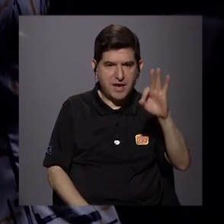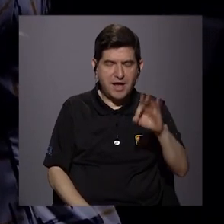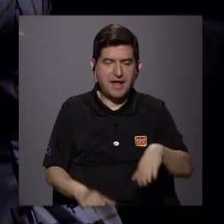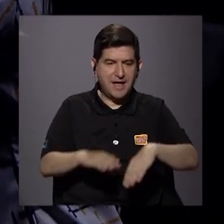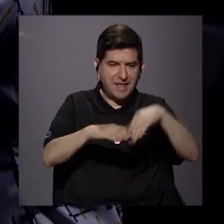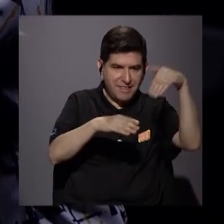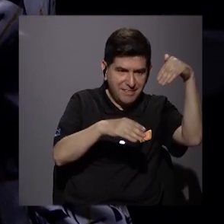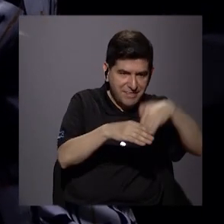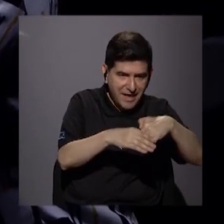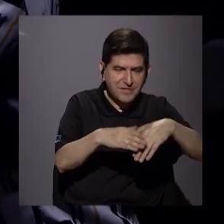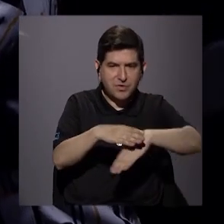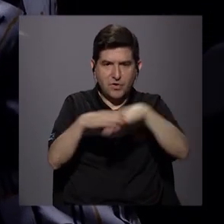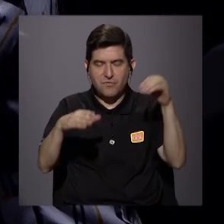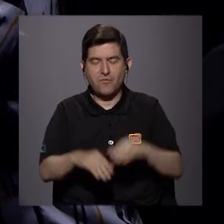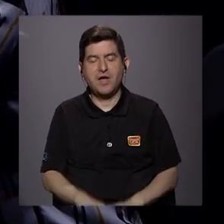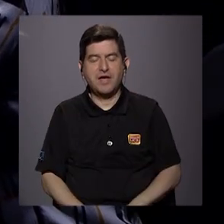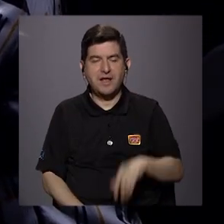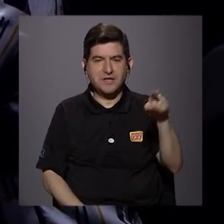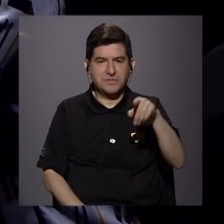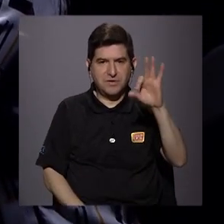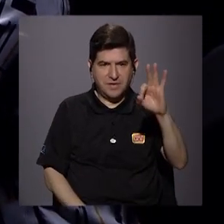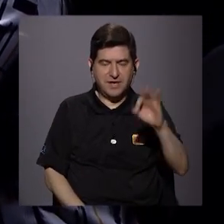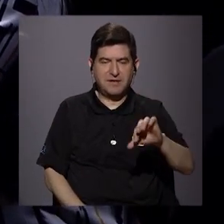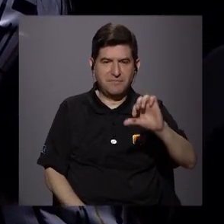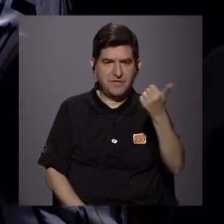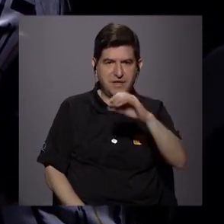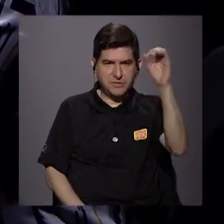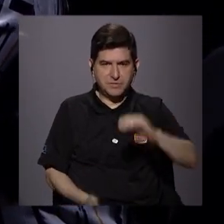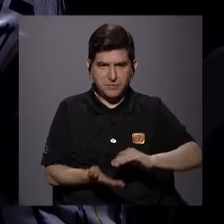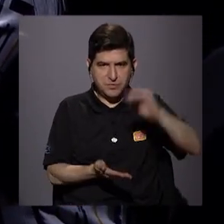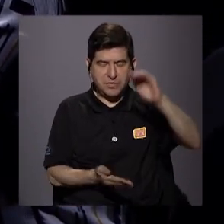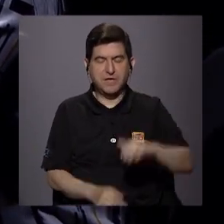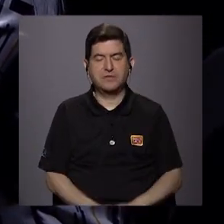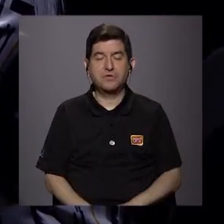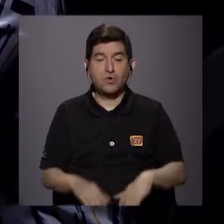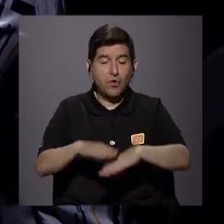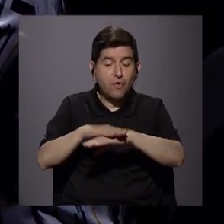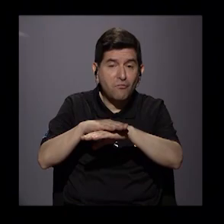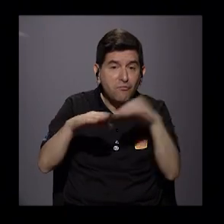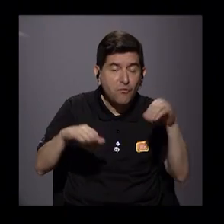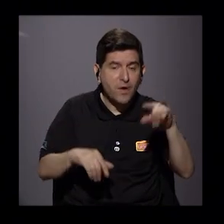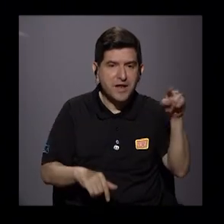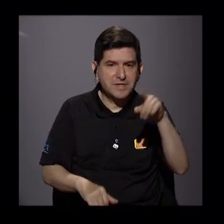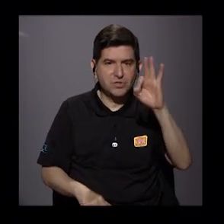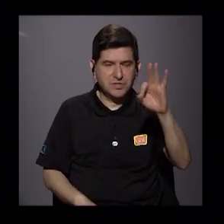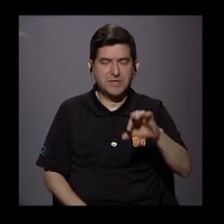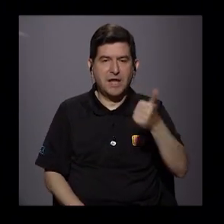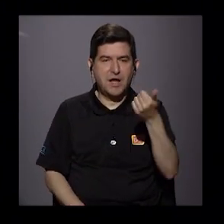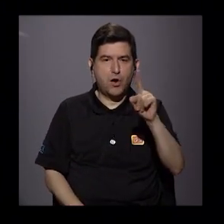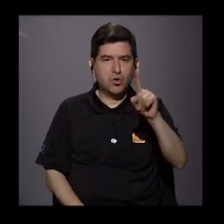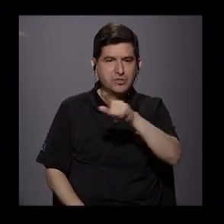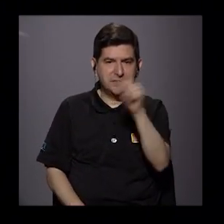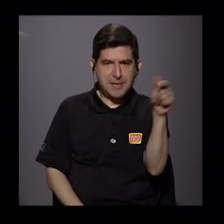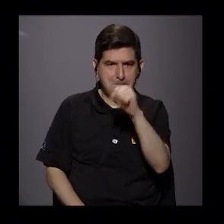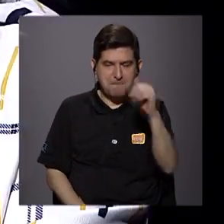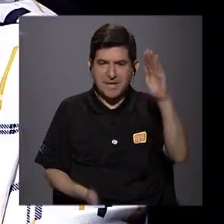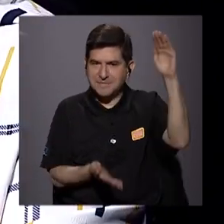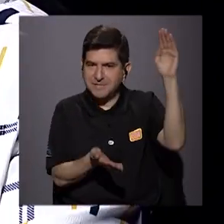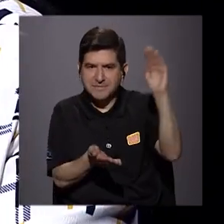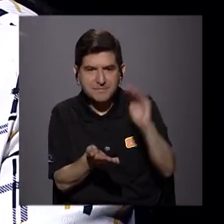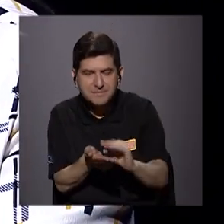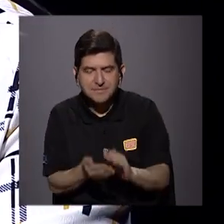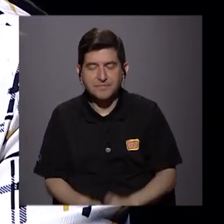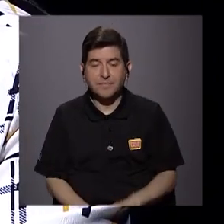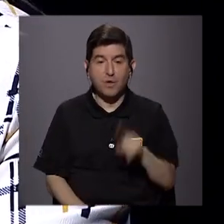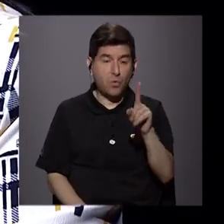fuera de zonas francas, zonas francas crecen 10%. Fuera de zonas francas lleva 11 meses de decrecimiento, o sea, de caída en su nivel de producción. Entonces,